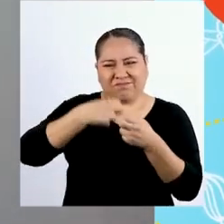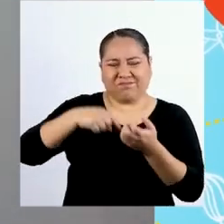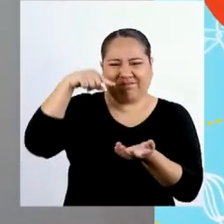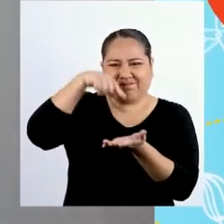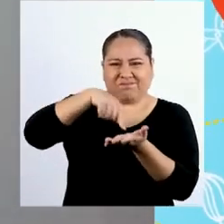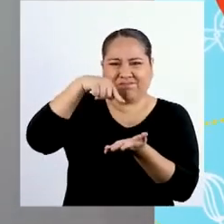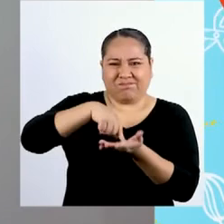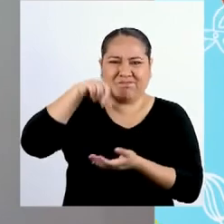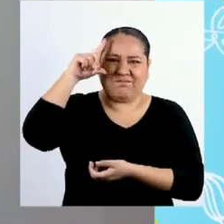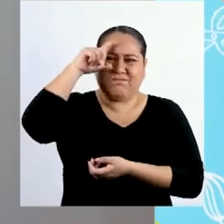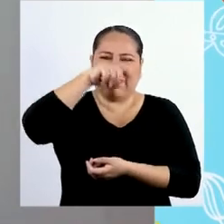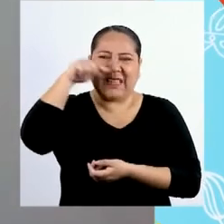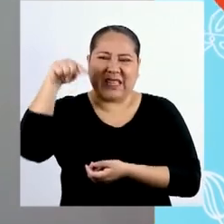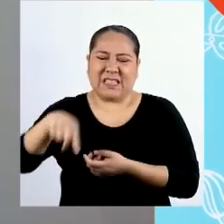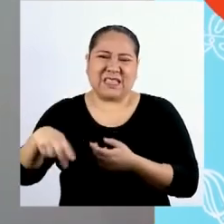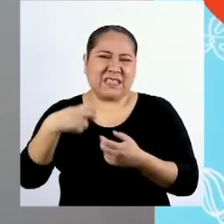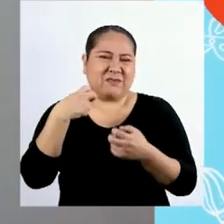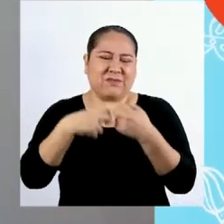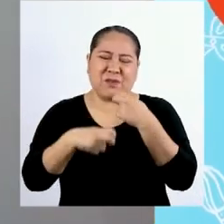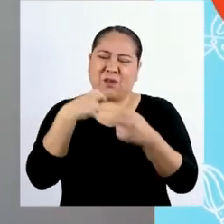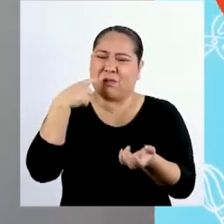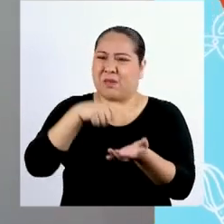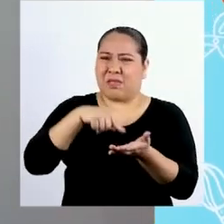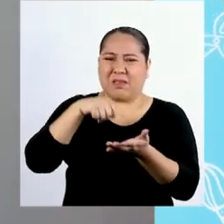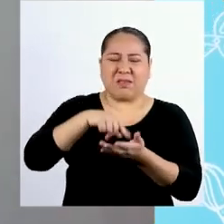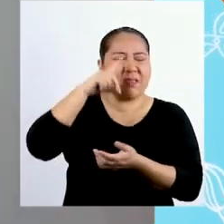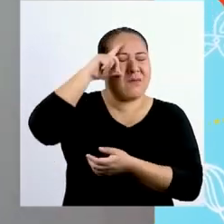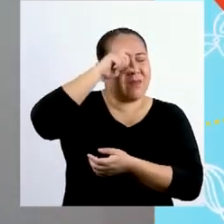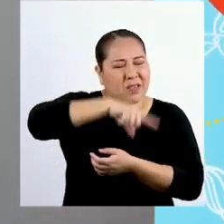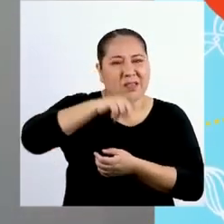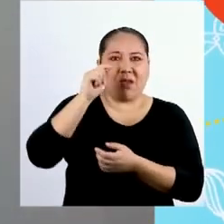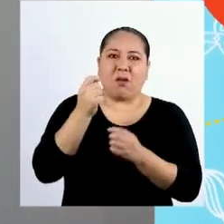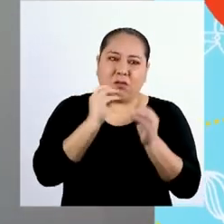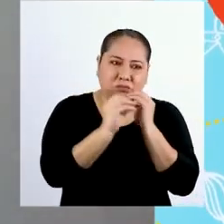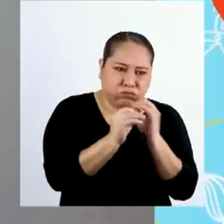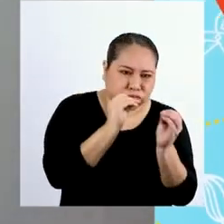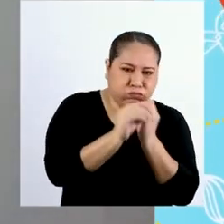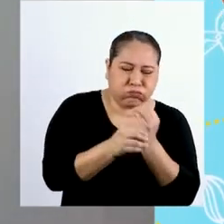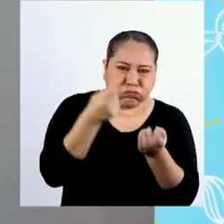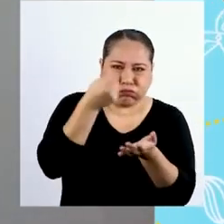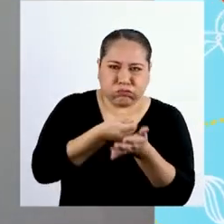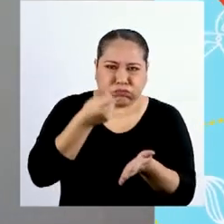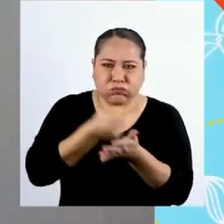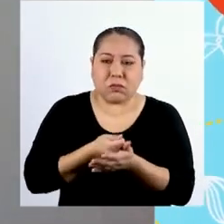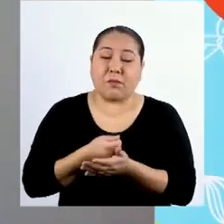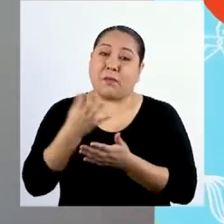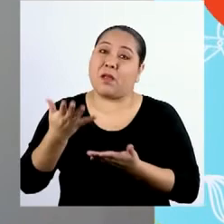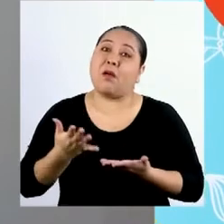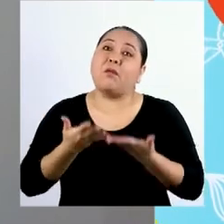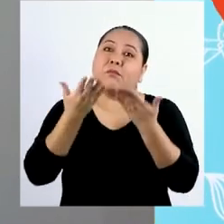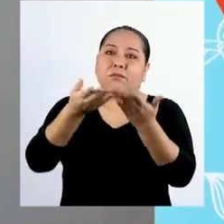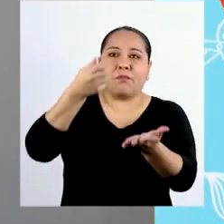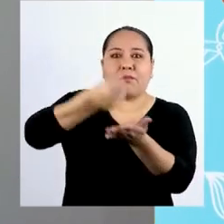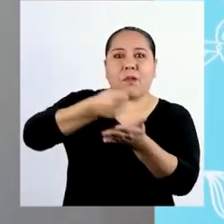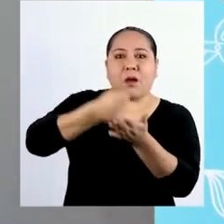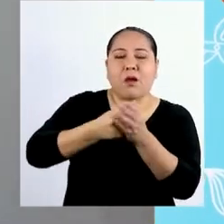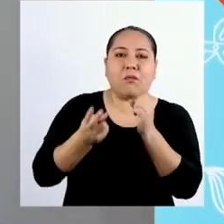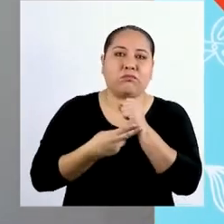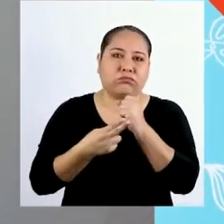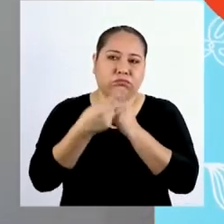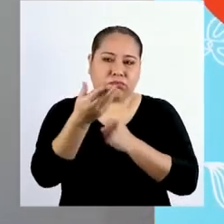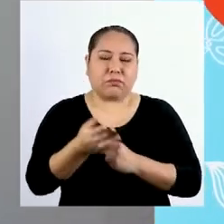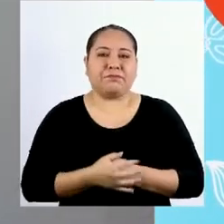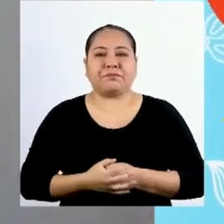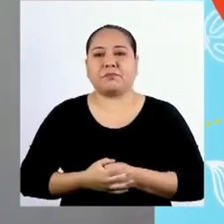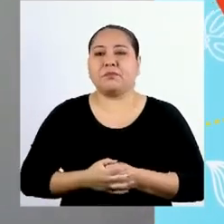deuda. Y es muy difícil salir de estos problemas de deuda porque requieren de fuertes ajustes en nuestro gasto para poder pagar y honrar esas